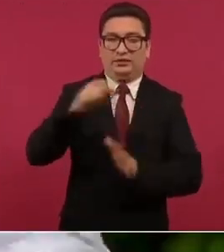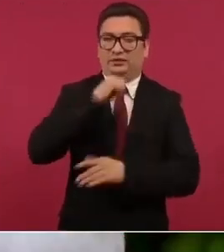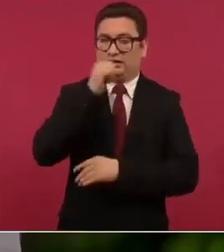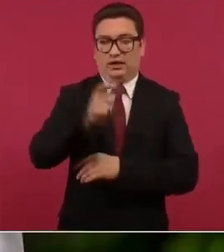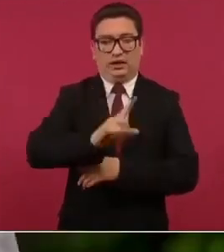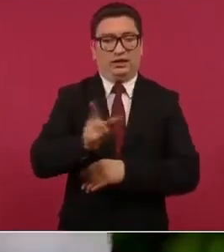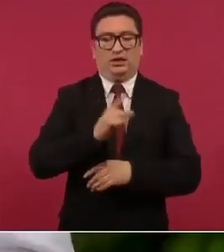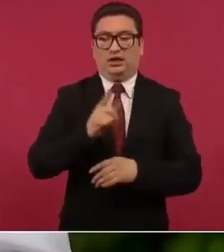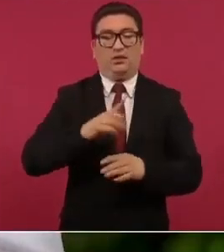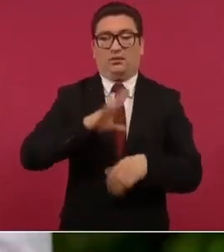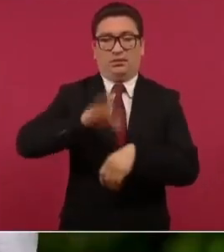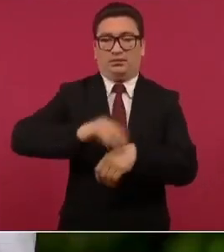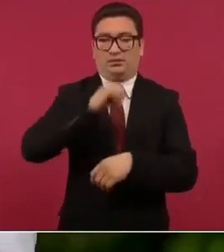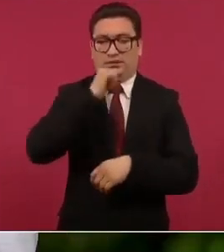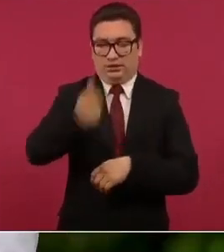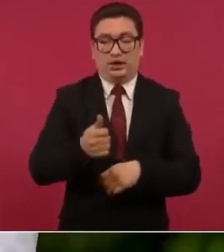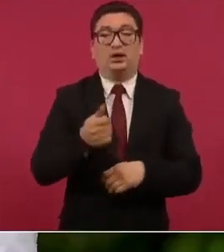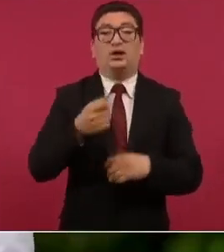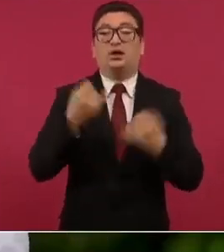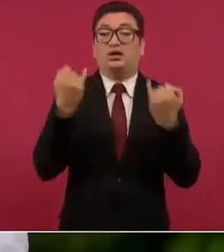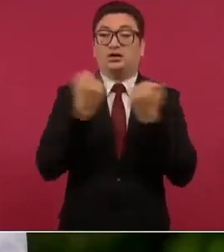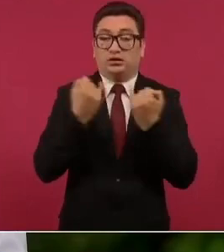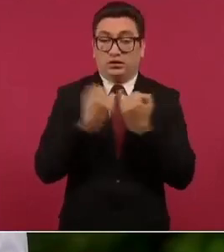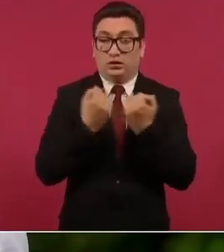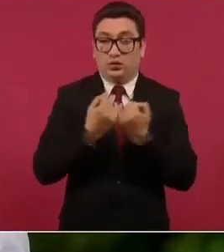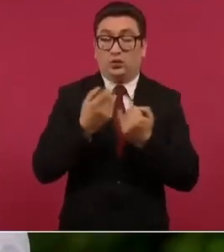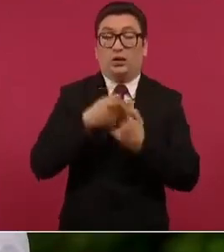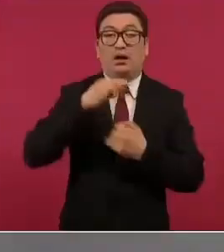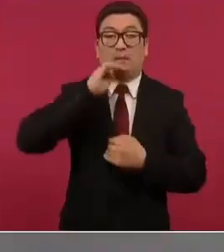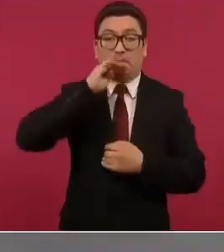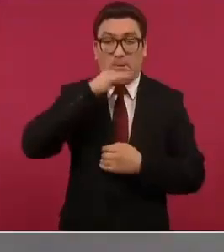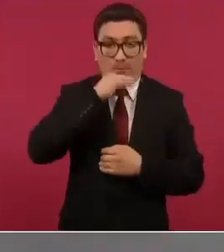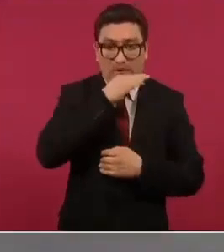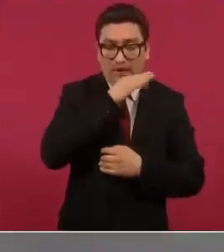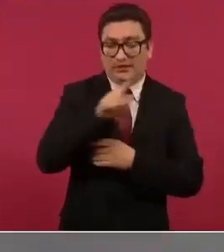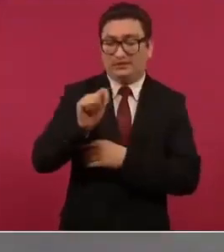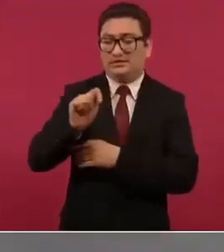permitido la introducción de maíz transgénico